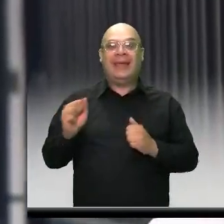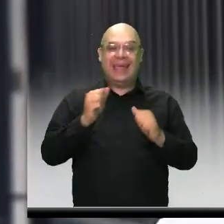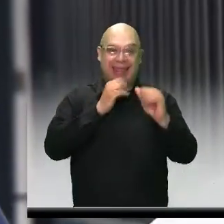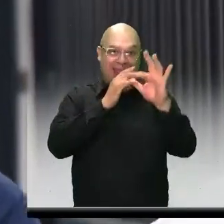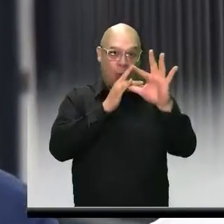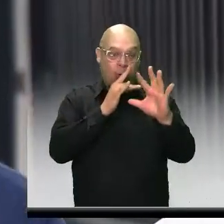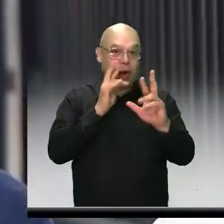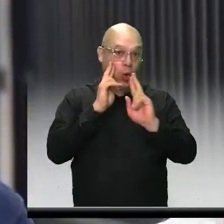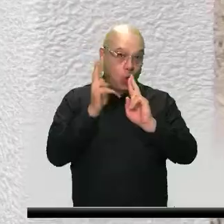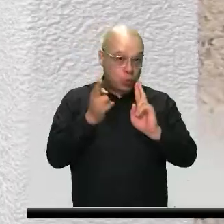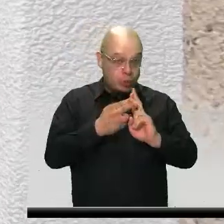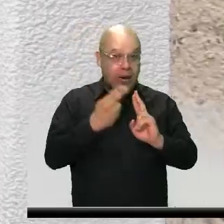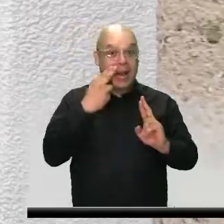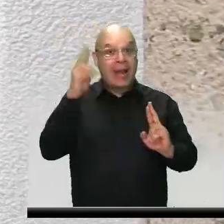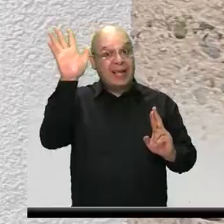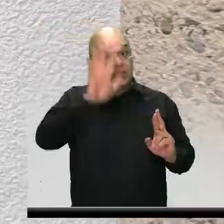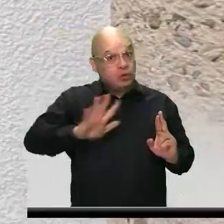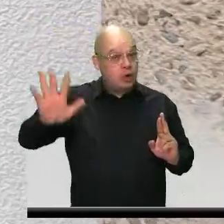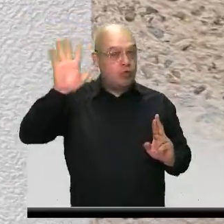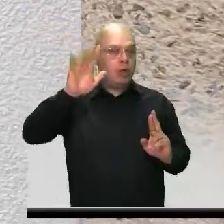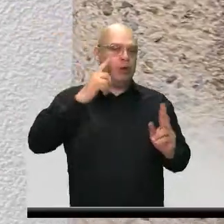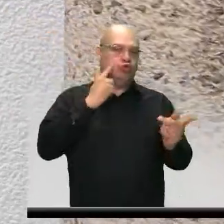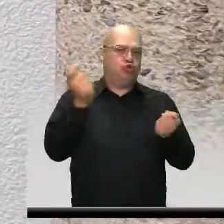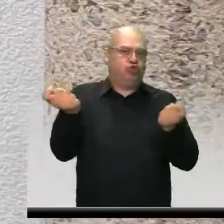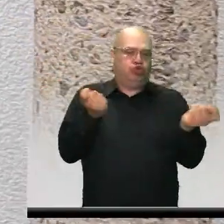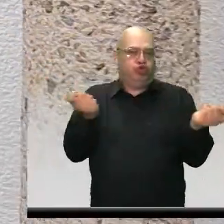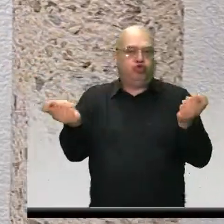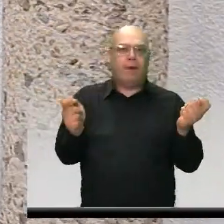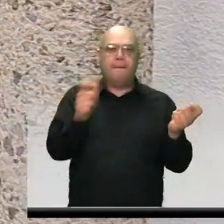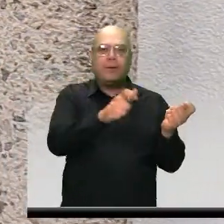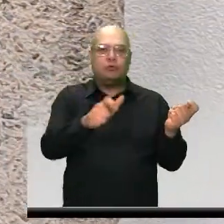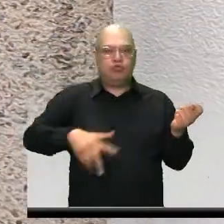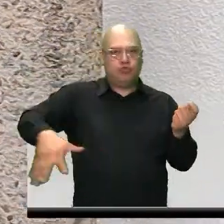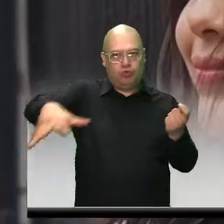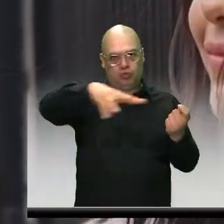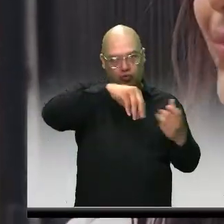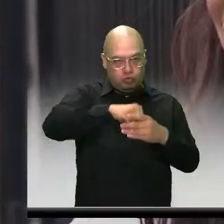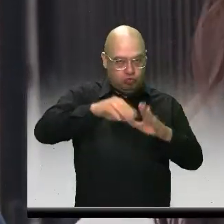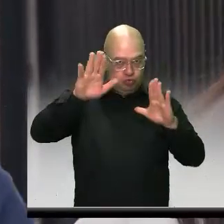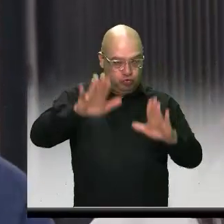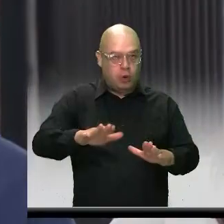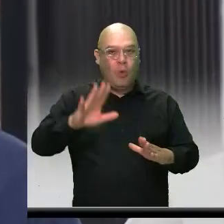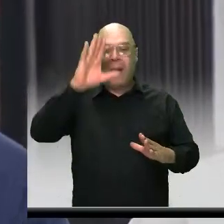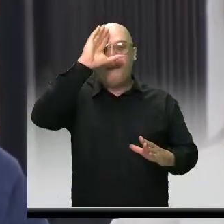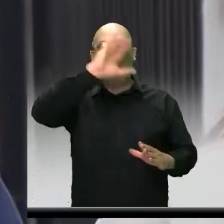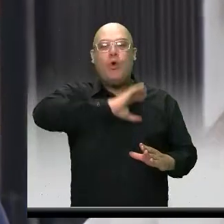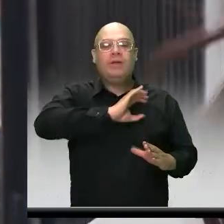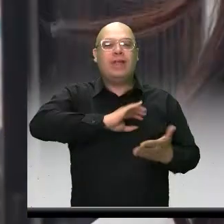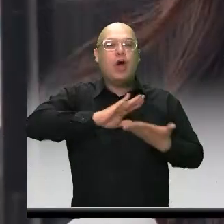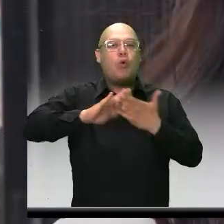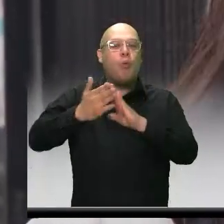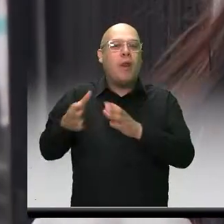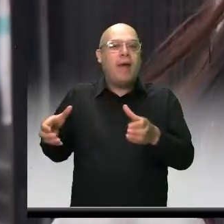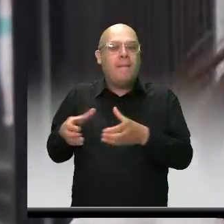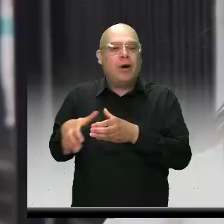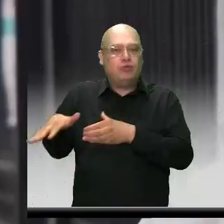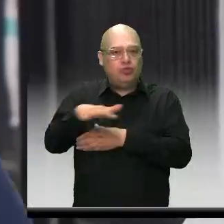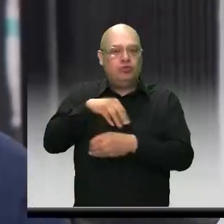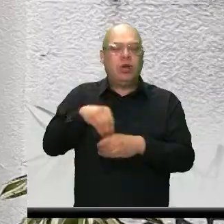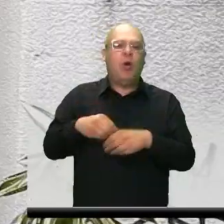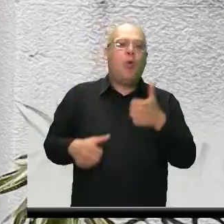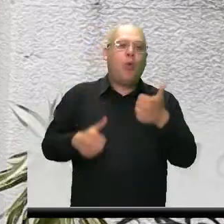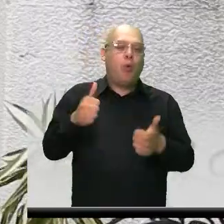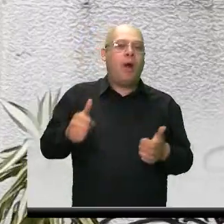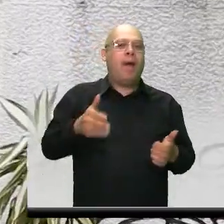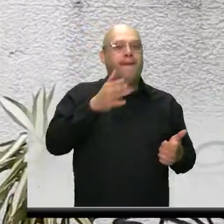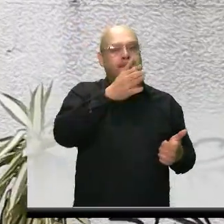diferentes estrategias que generamos de manera transversal con los ciudadanos. Y una de ellas es la policía comunitaria, donde llegamos a los barrios a interactuar con